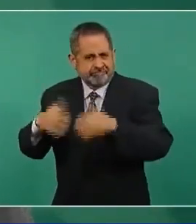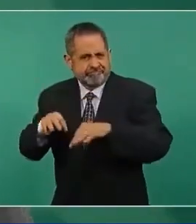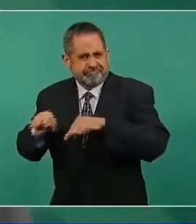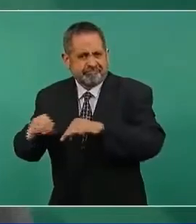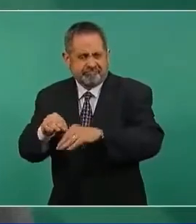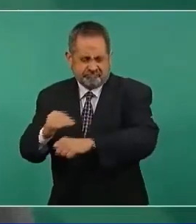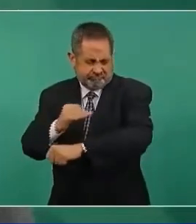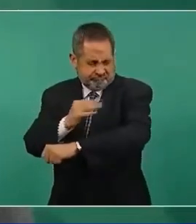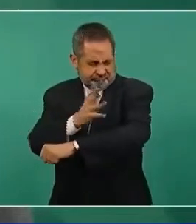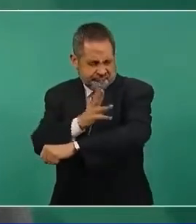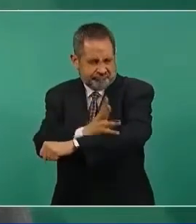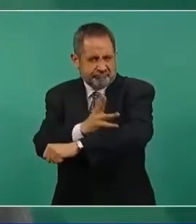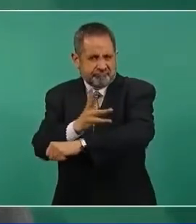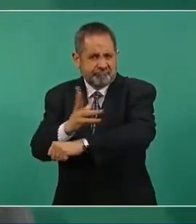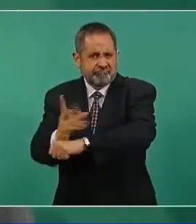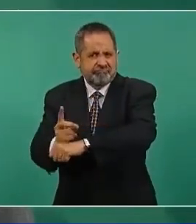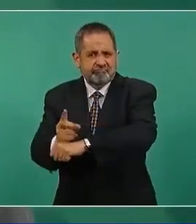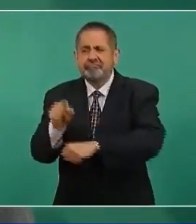honestos.